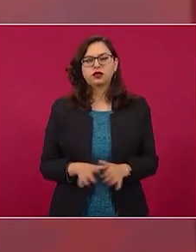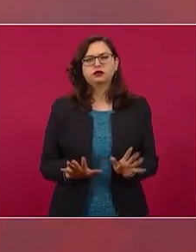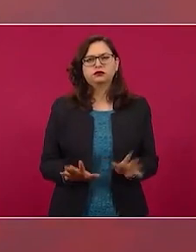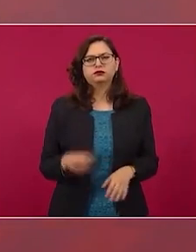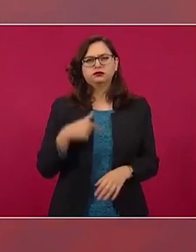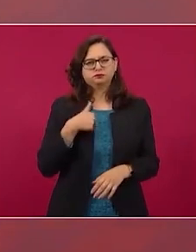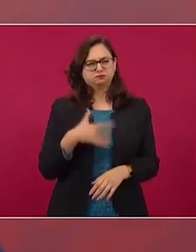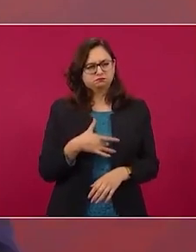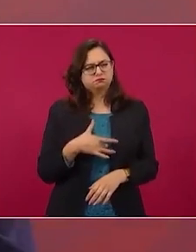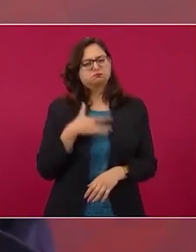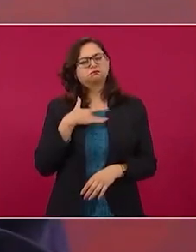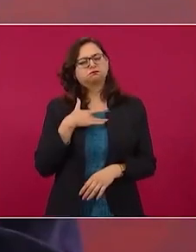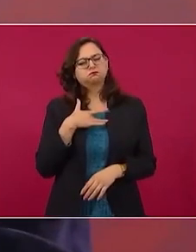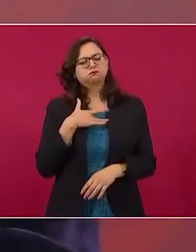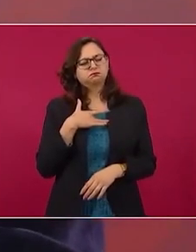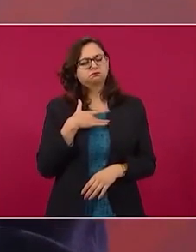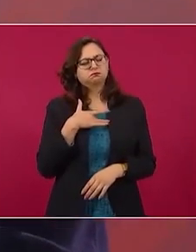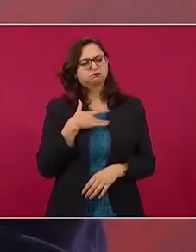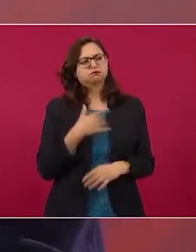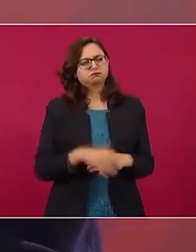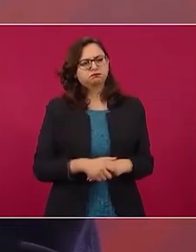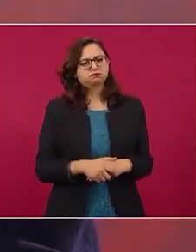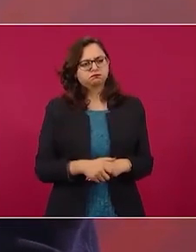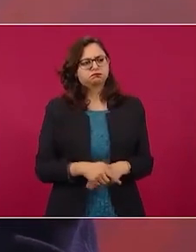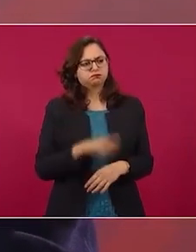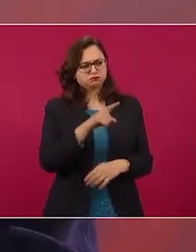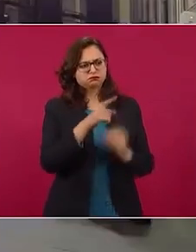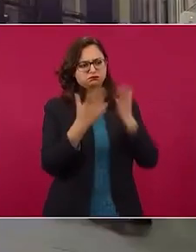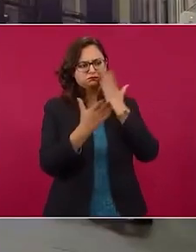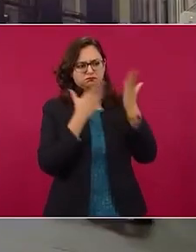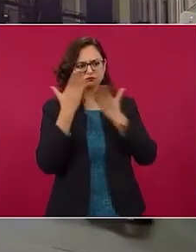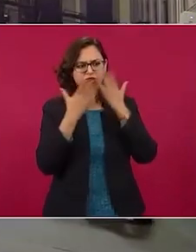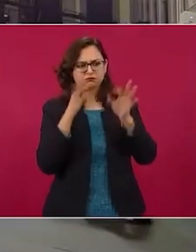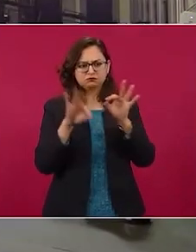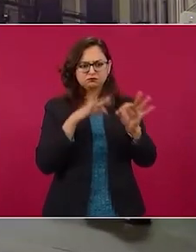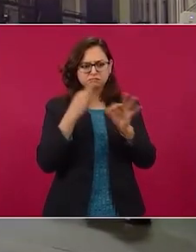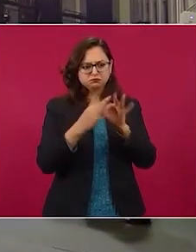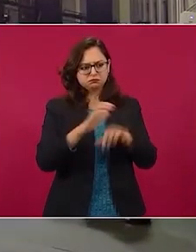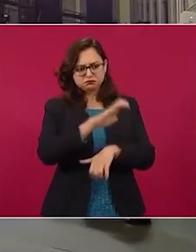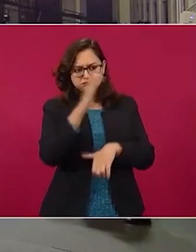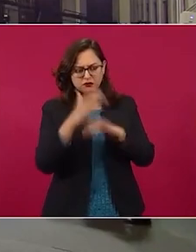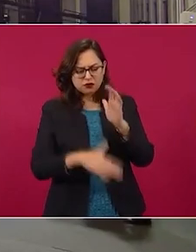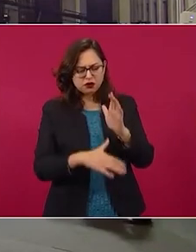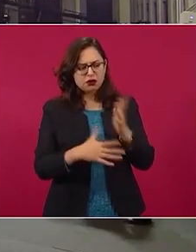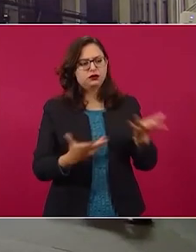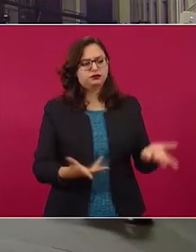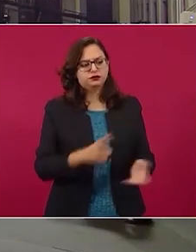le dije, bueno, termines, si hay posibilidad, te invitamos